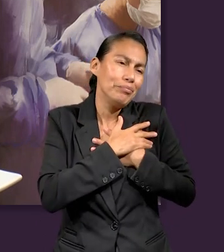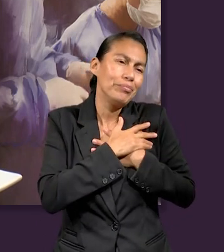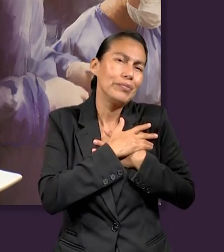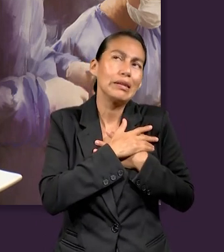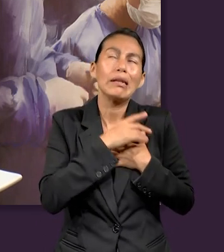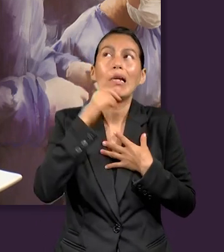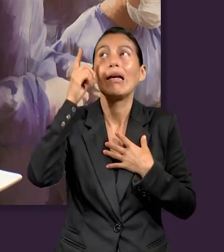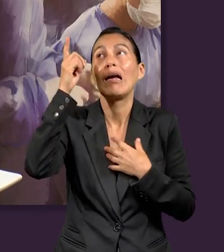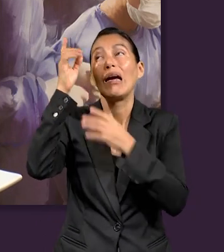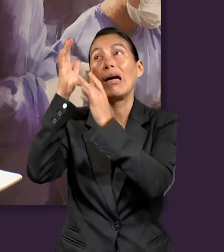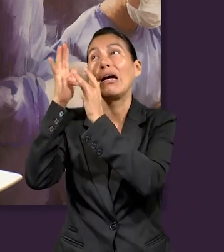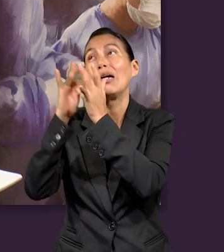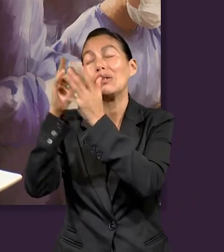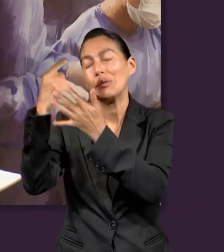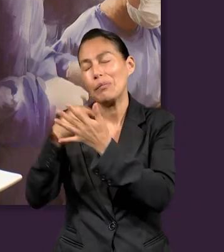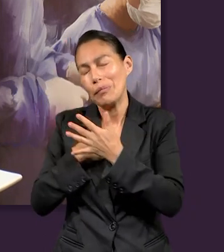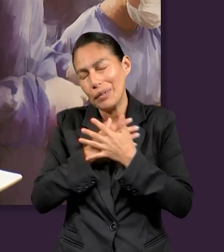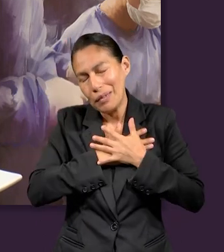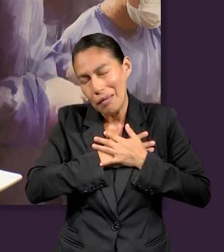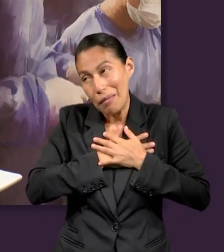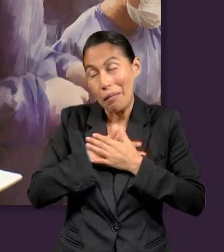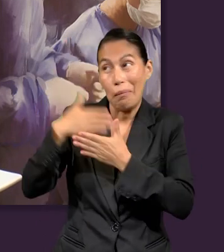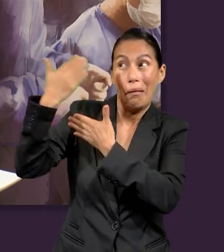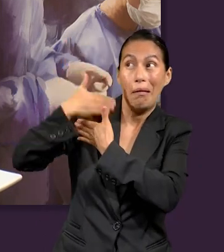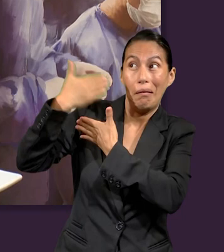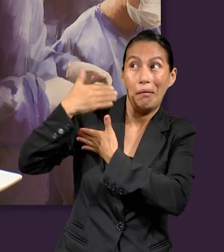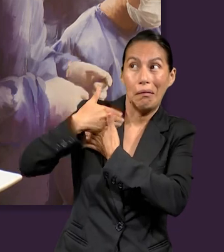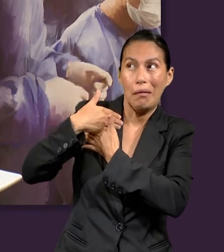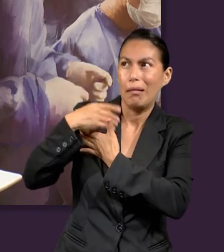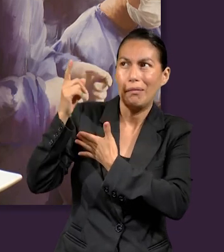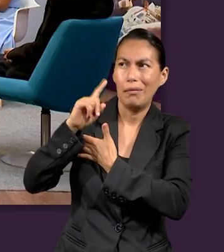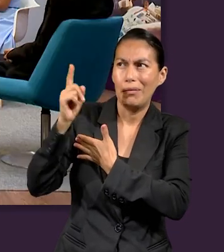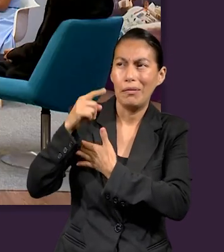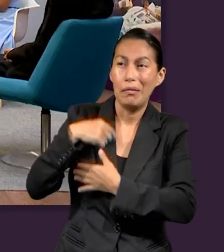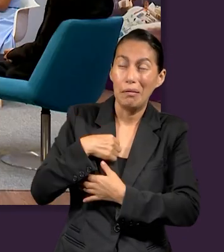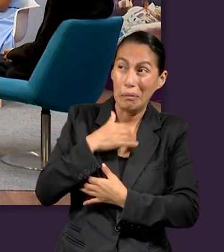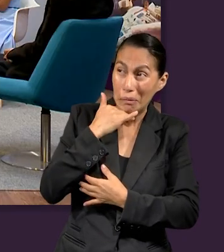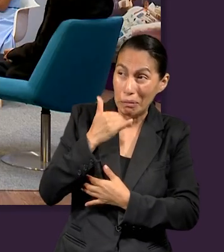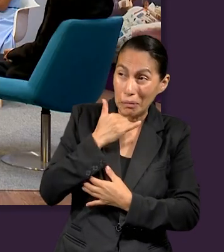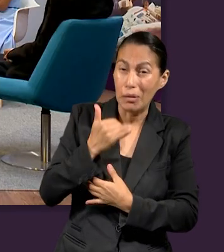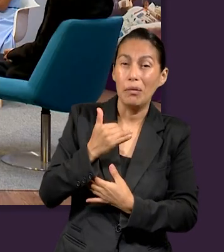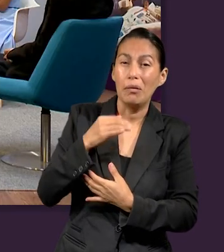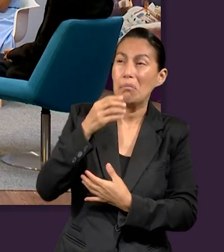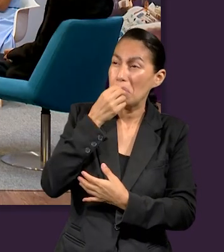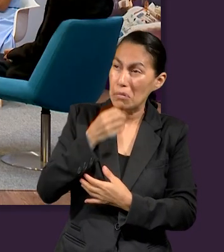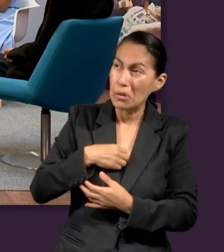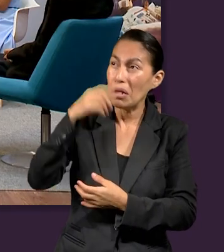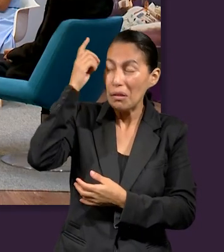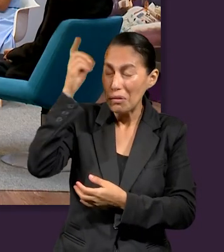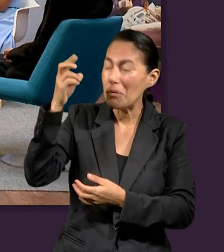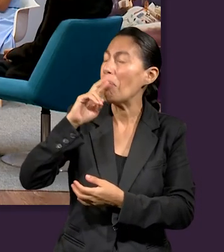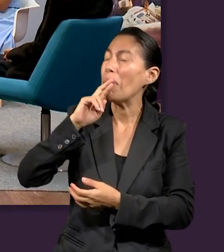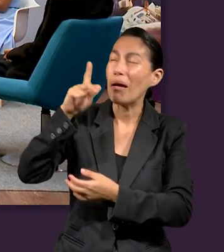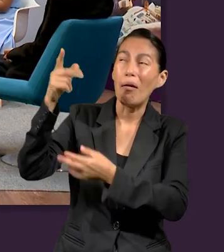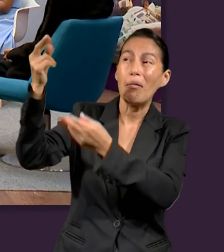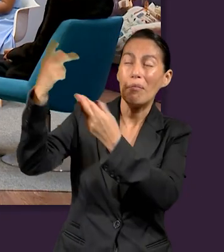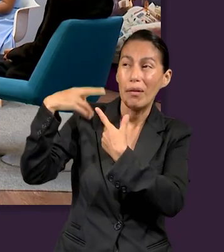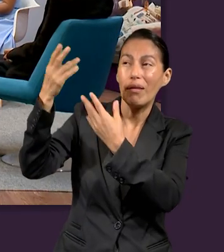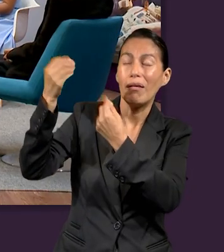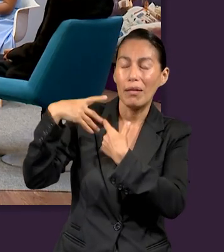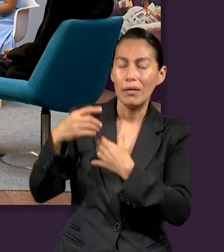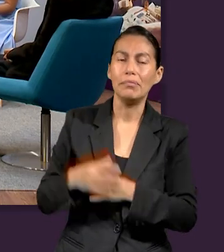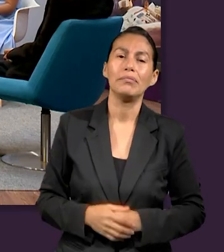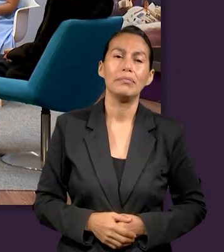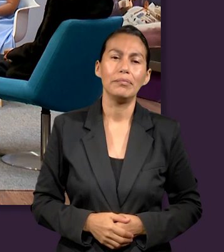porque Jesús me ama. Claro. Y él no me castiga, por el contrario, siempre, pues, provee lo